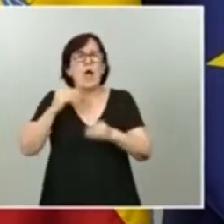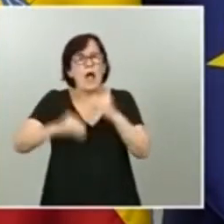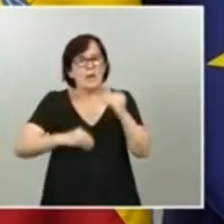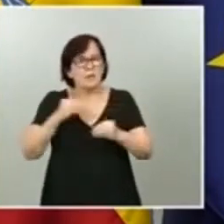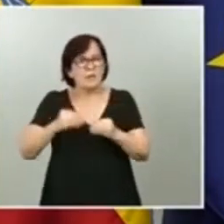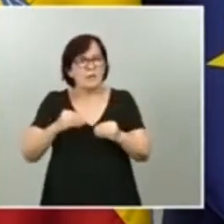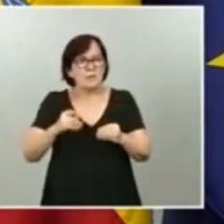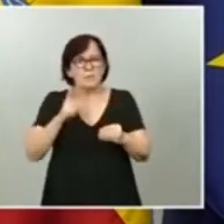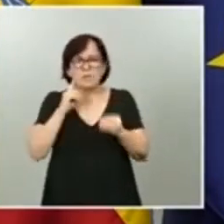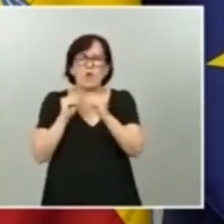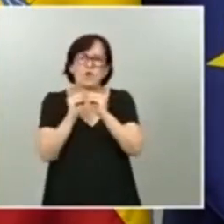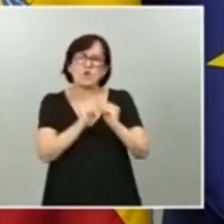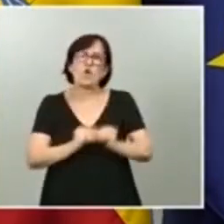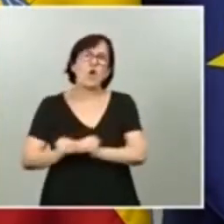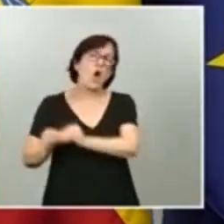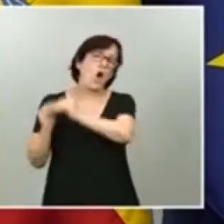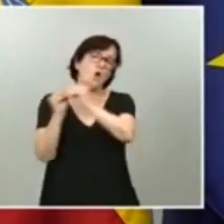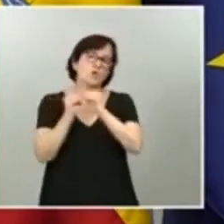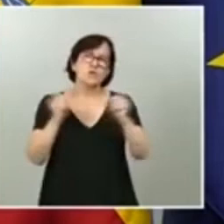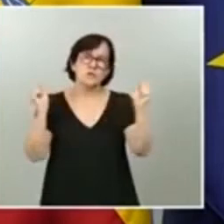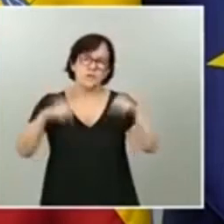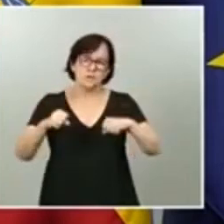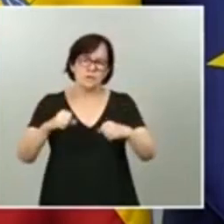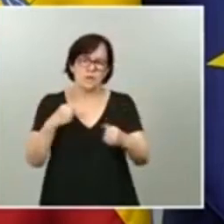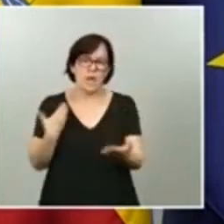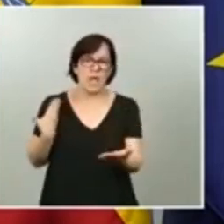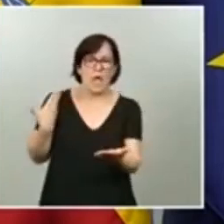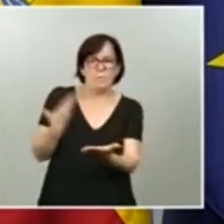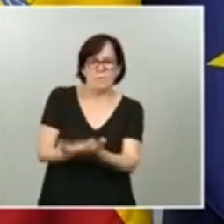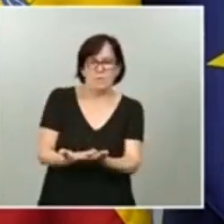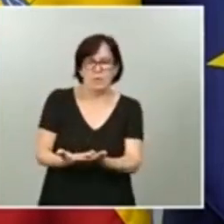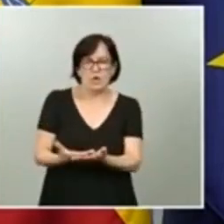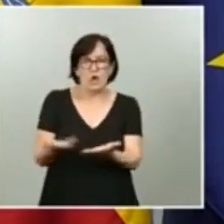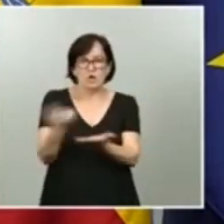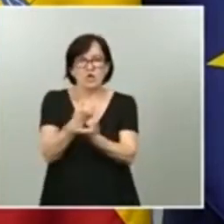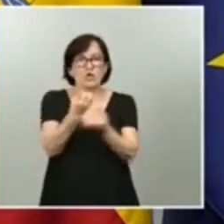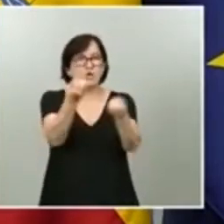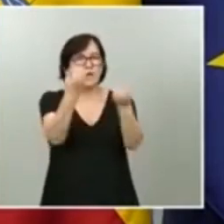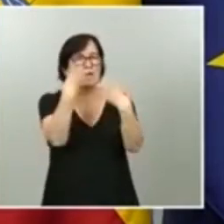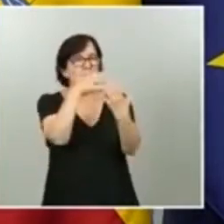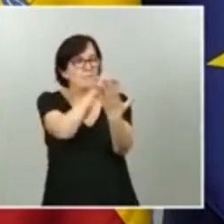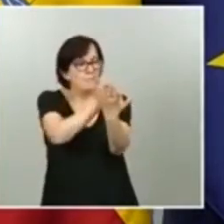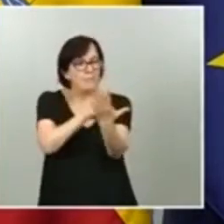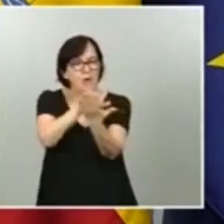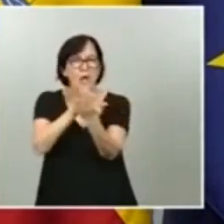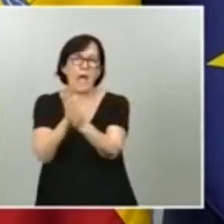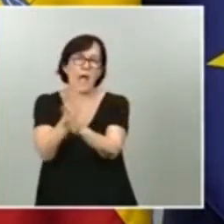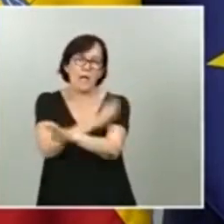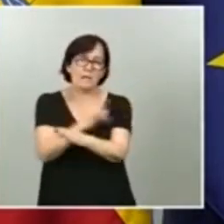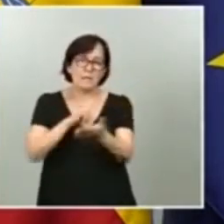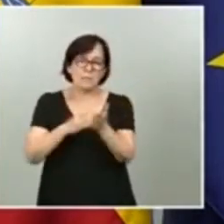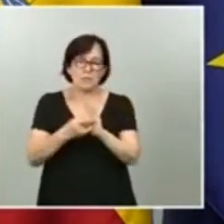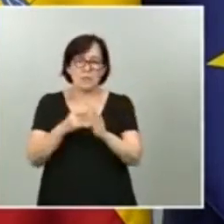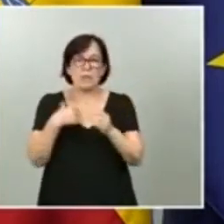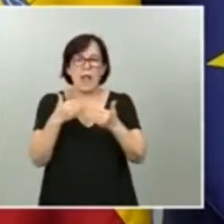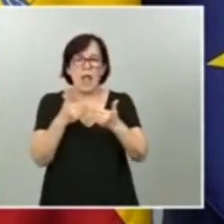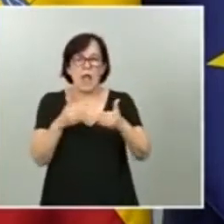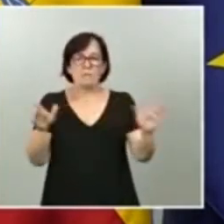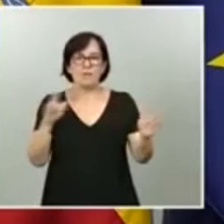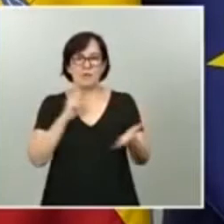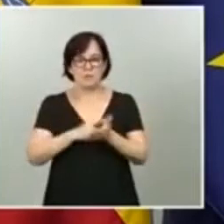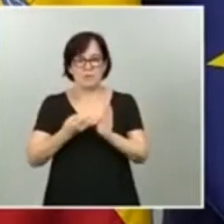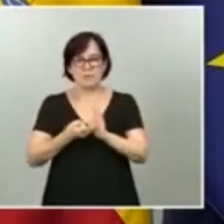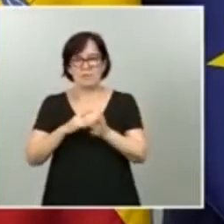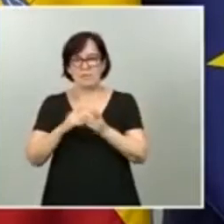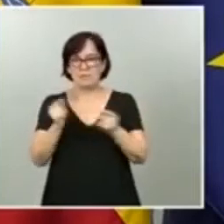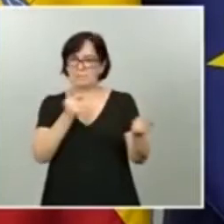consenso, es decir, aportando todos los informes pertinentes por la vía del anteproyecto para poder abrir un debate sereno, porque es un debate